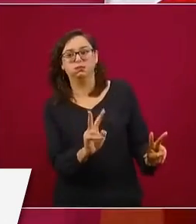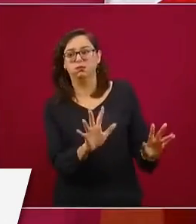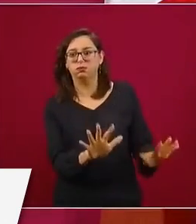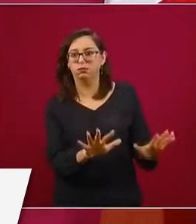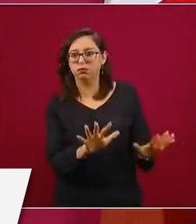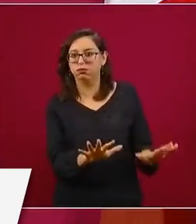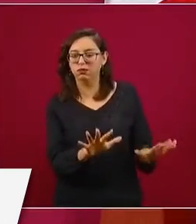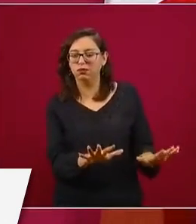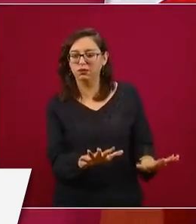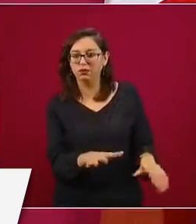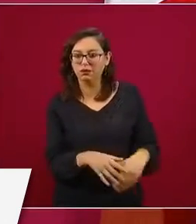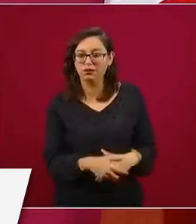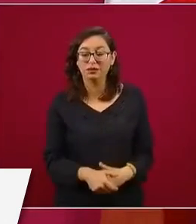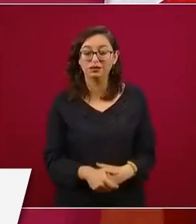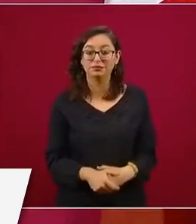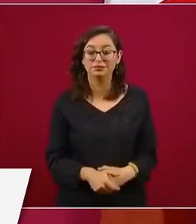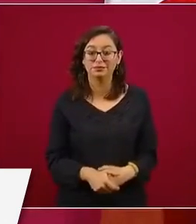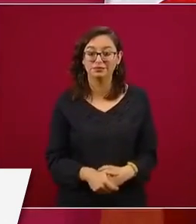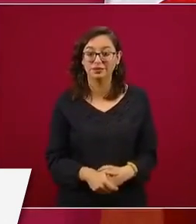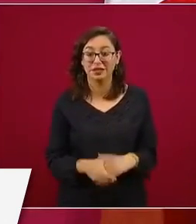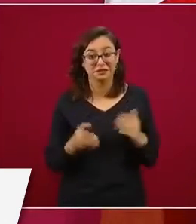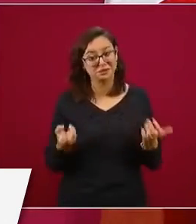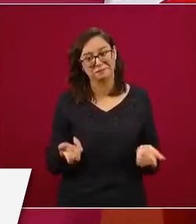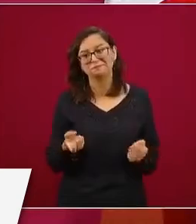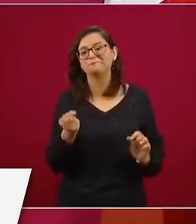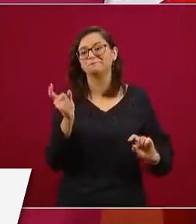todo esto es lo que se está podando,